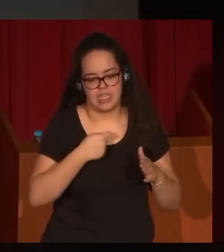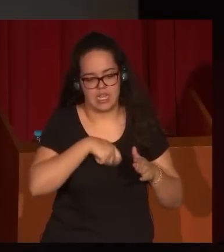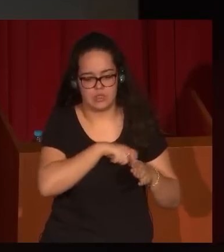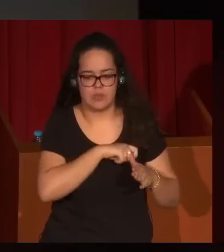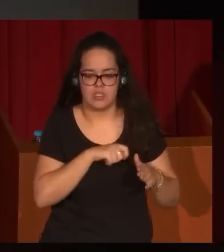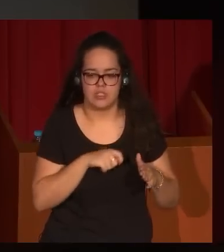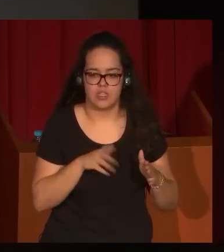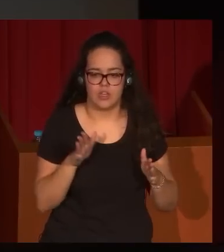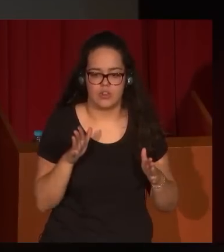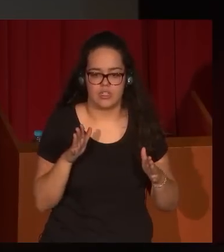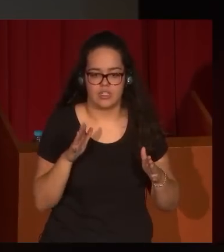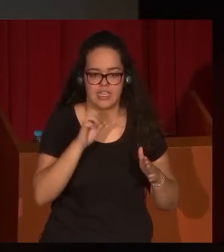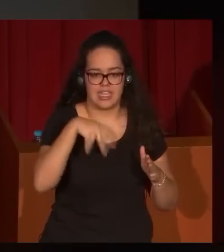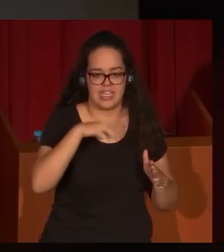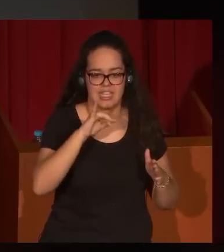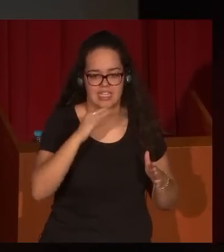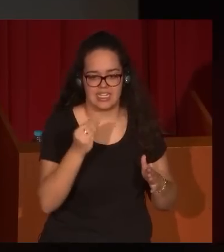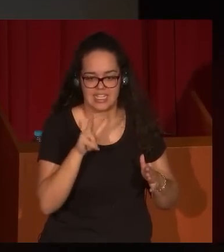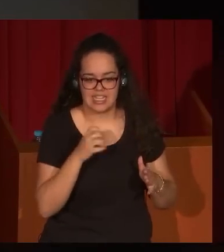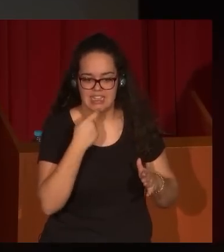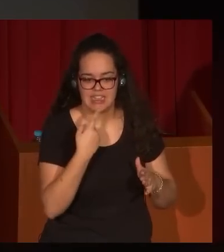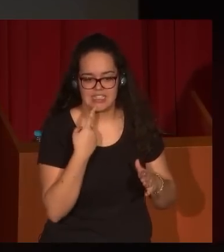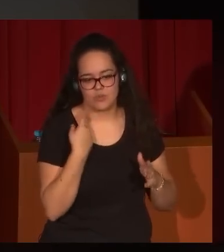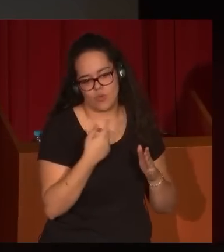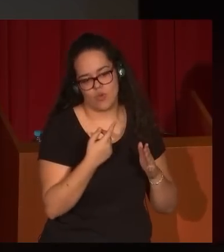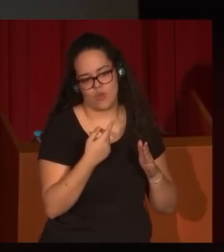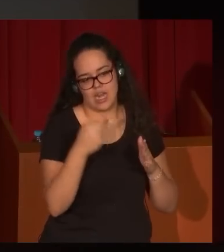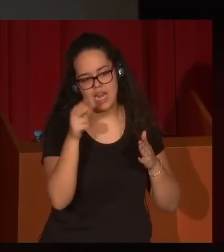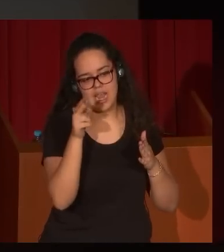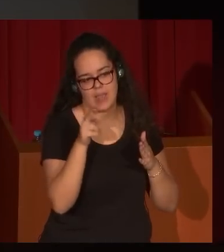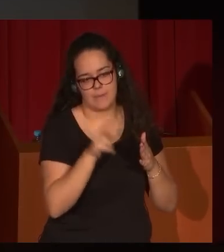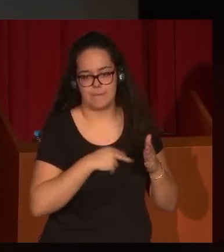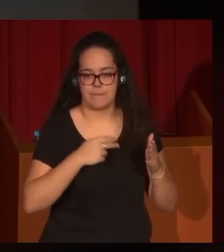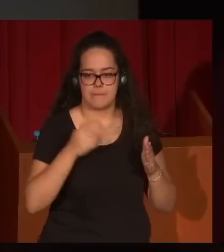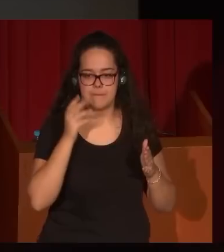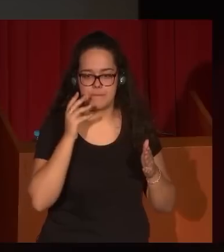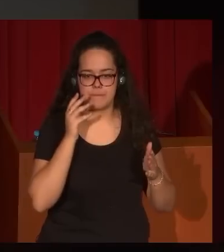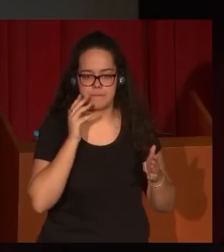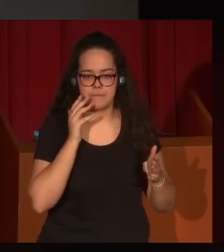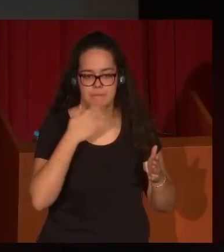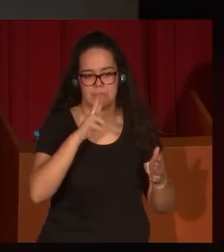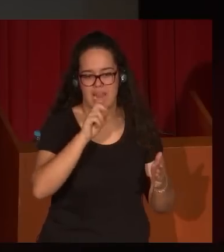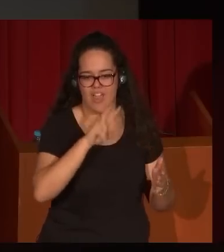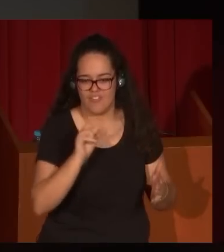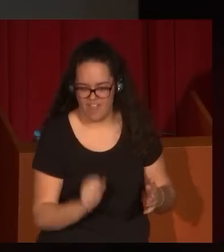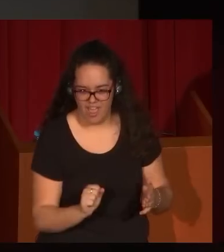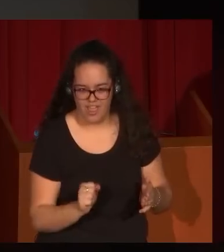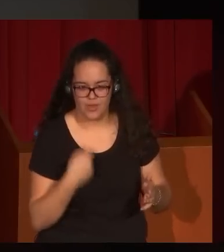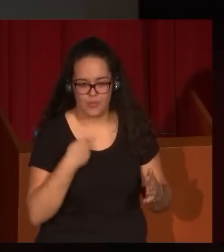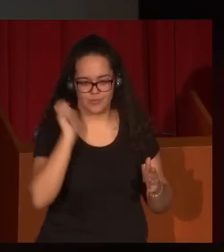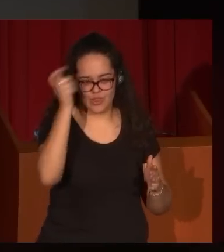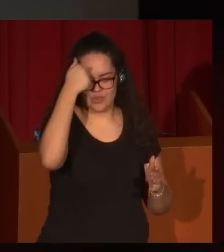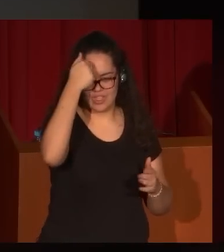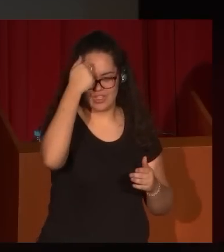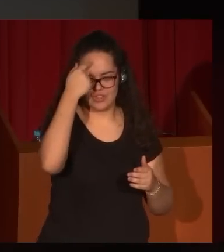que Enrique la Fuente Ferrari empieza a llamar la Beta Brava, que es algo que realmente define muy bien cómo conceptuaban en su cabeza